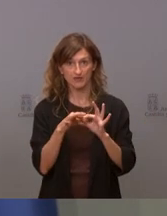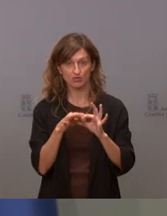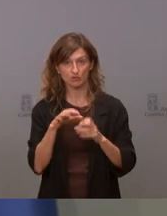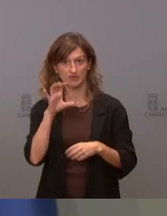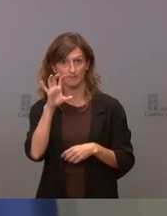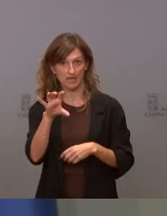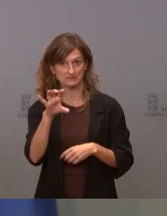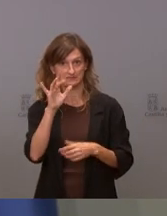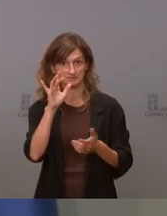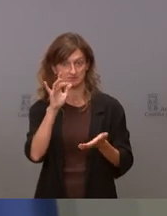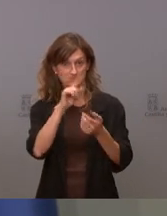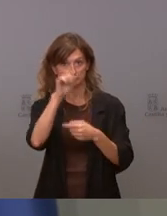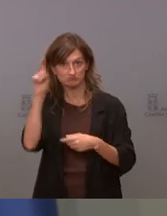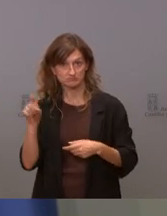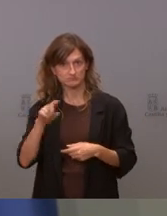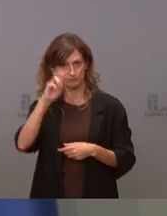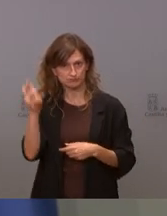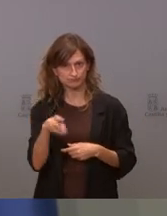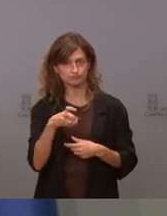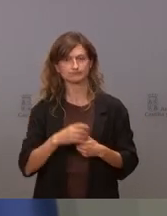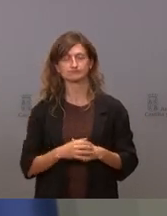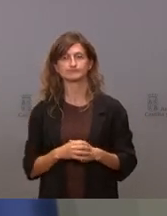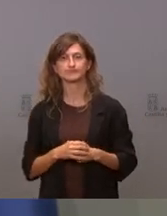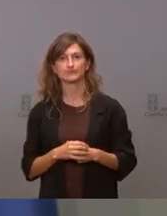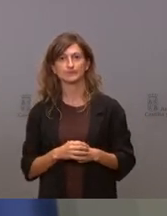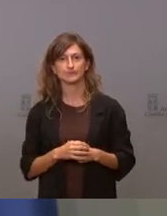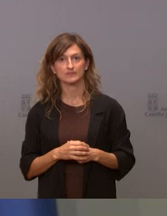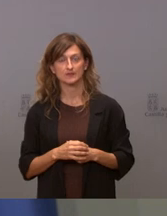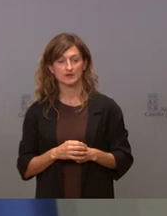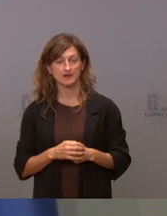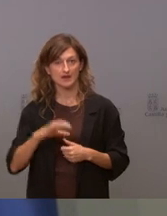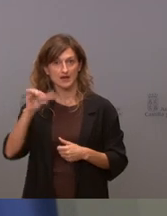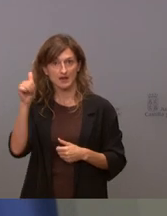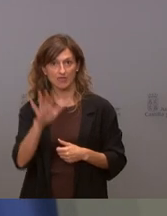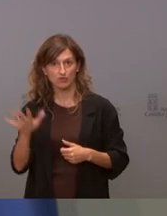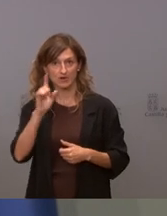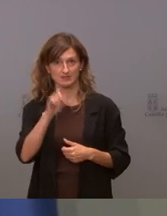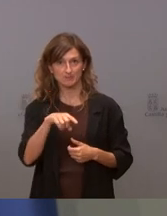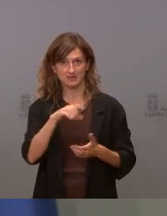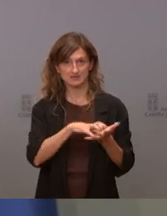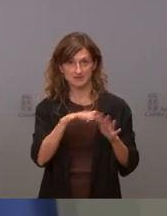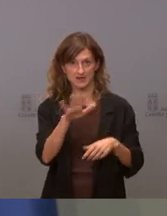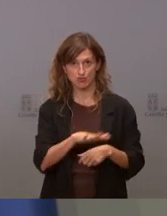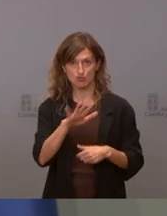país, tenemos unos cuantos, desde el Gobierno Nacional al nuestro, hombre,